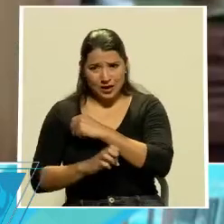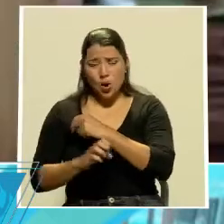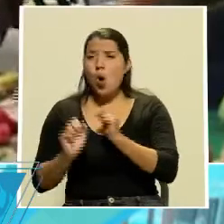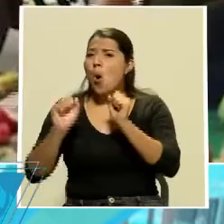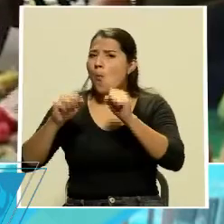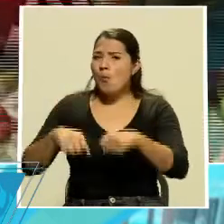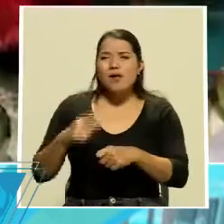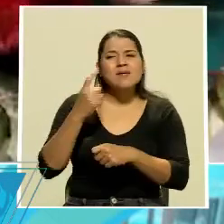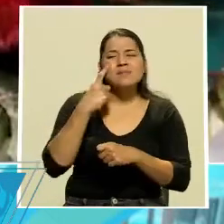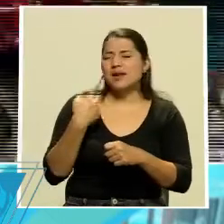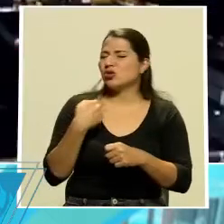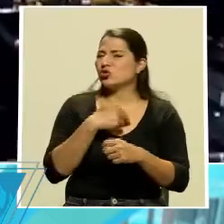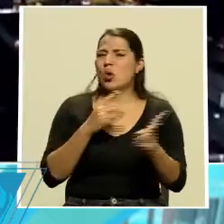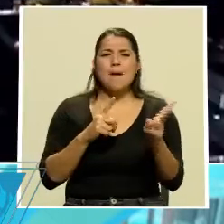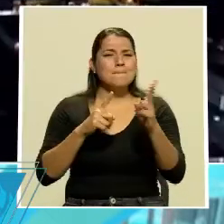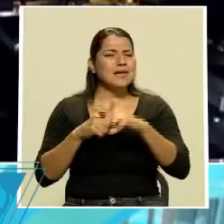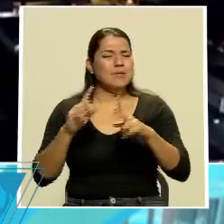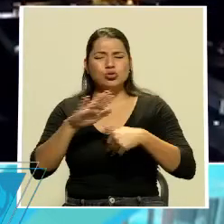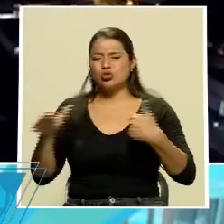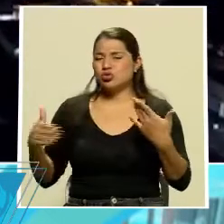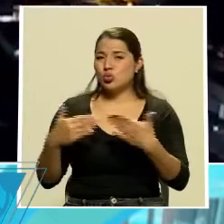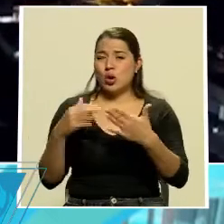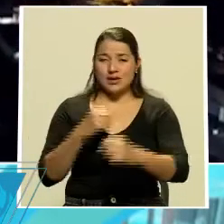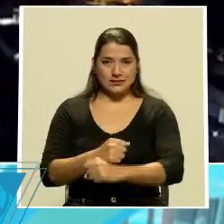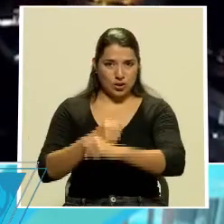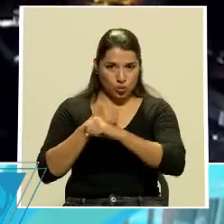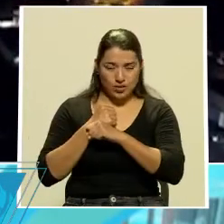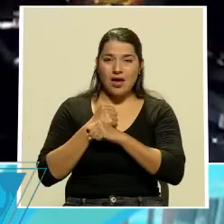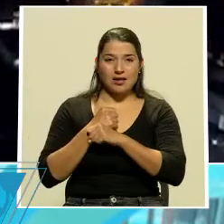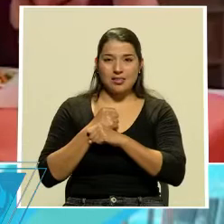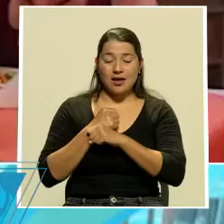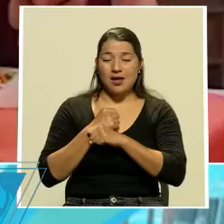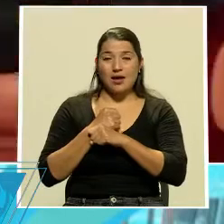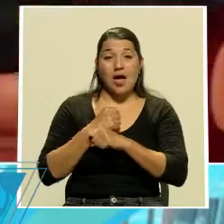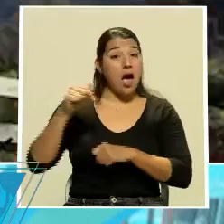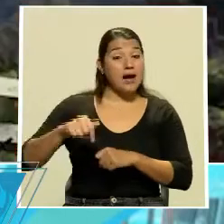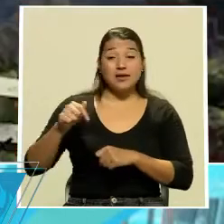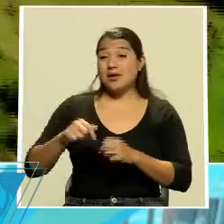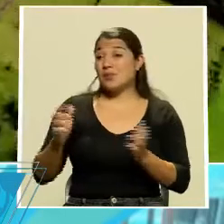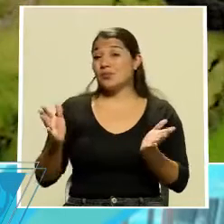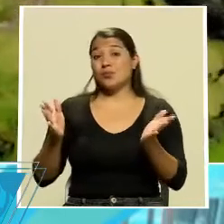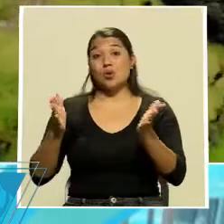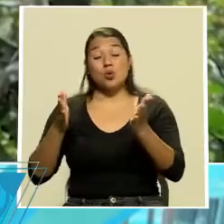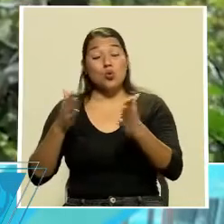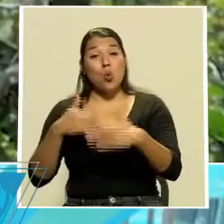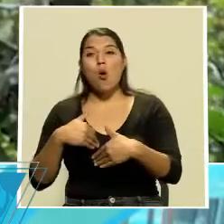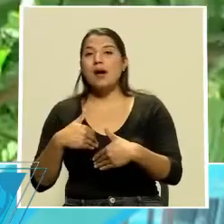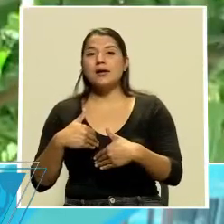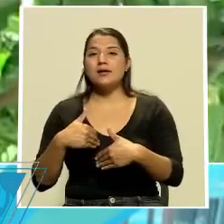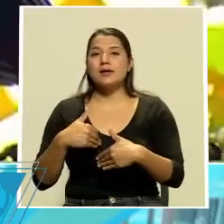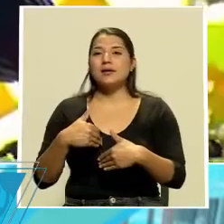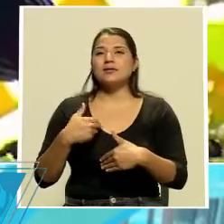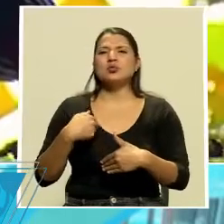protocolos de seguridad en marcha. Aquí no somos, como dicen,